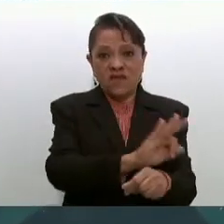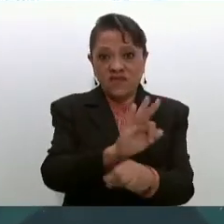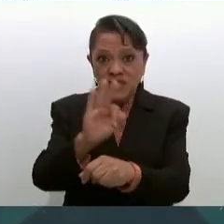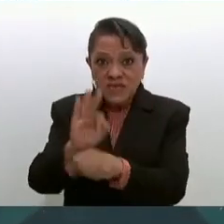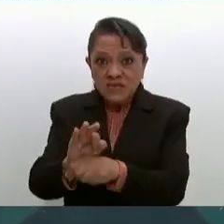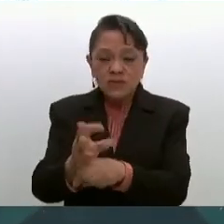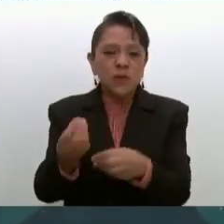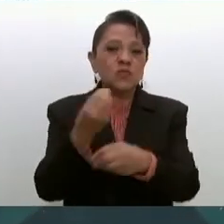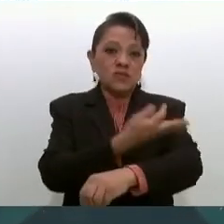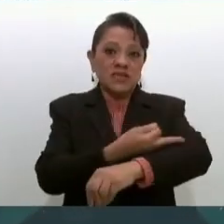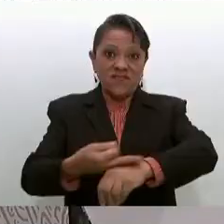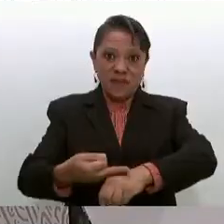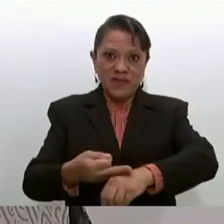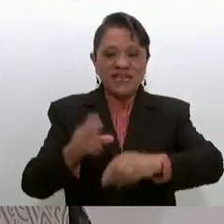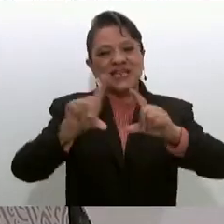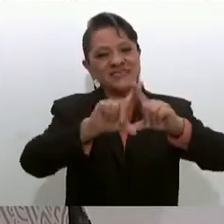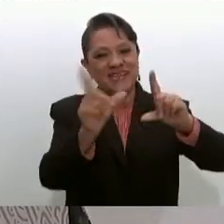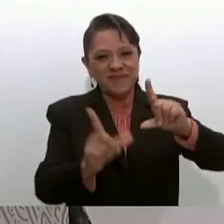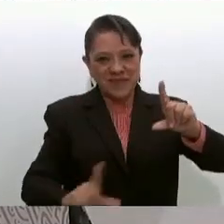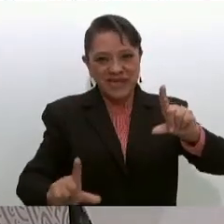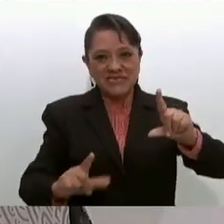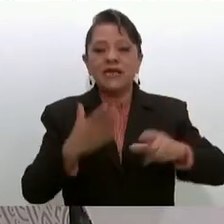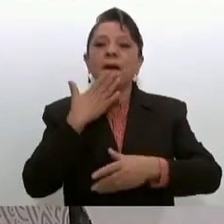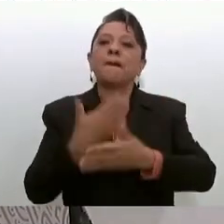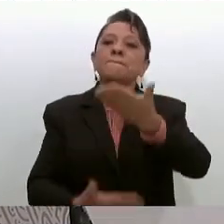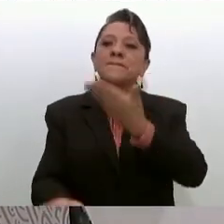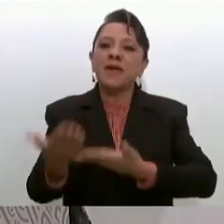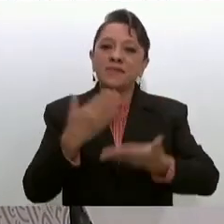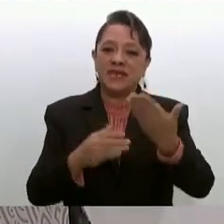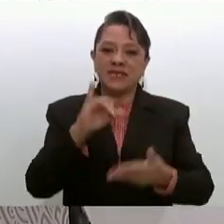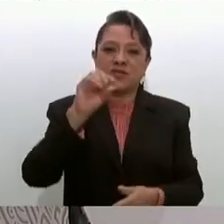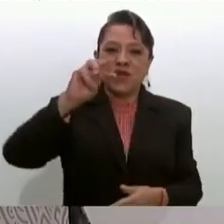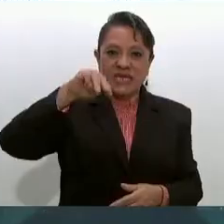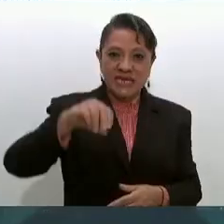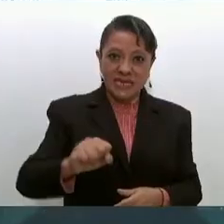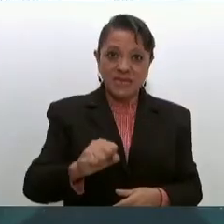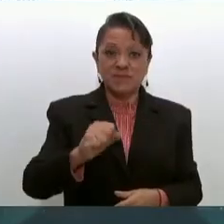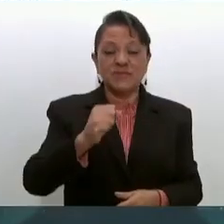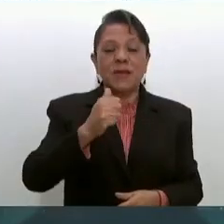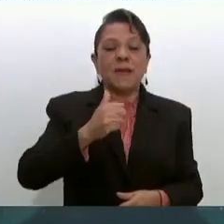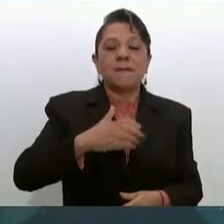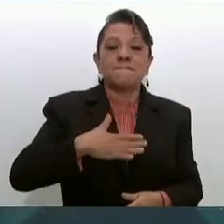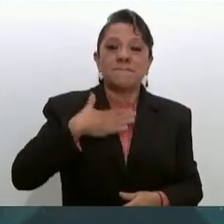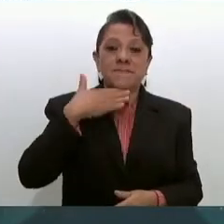país. Bienvenido el IMSS-Bienestar a tierras morelenses.